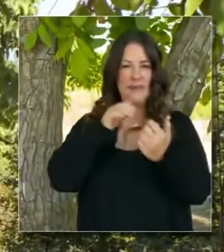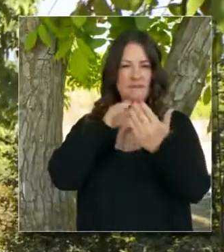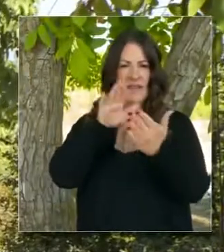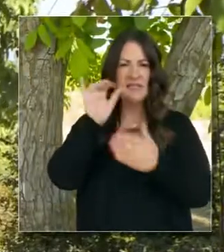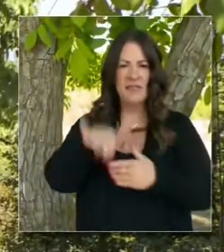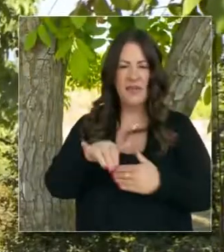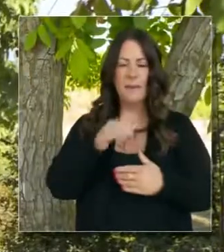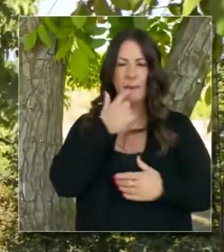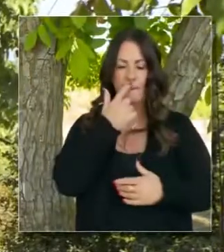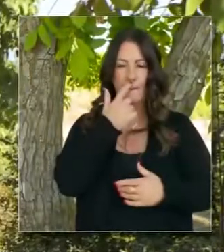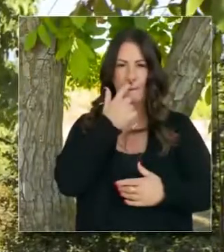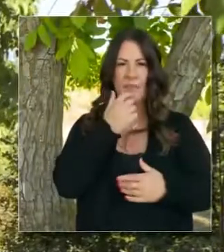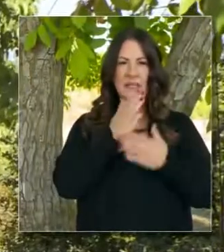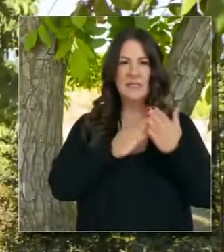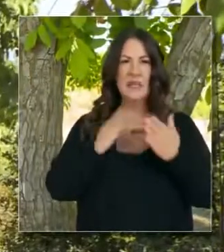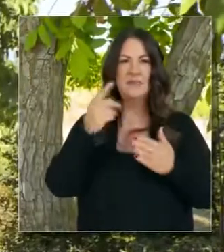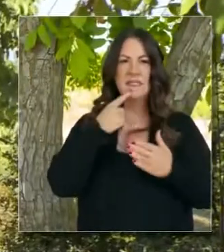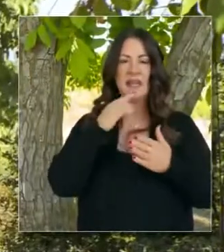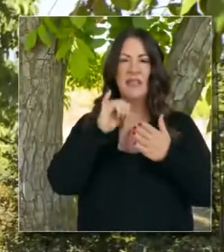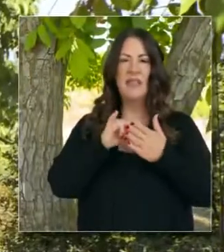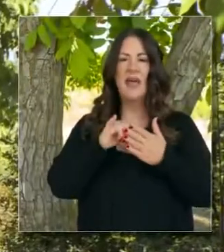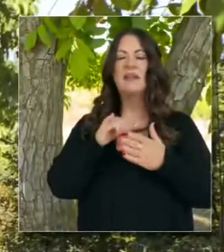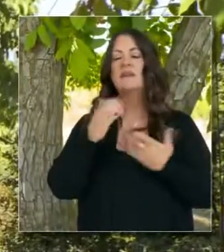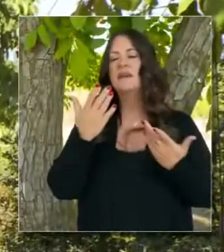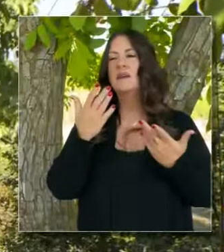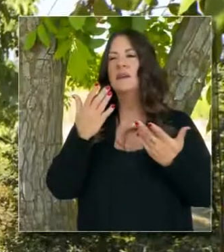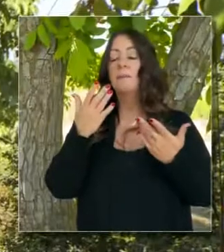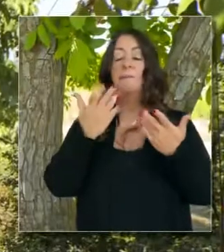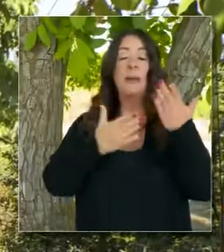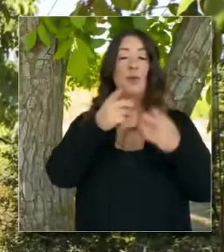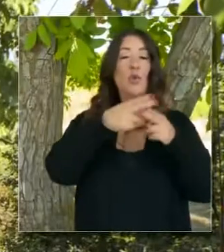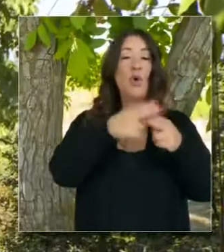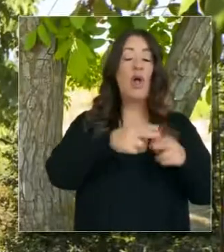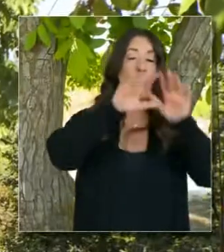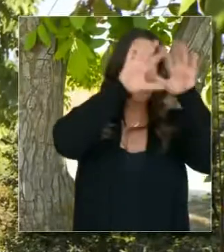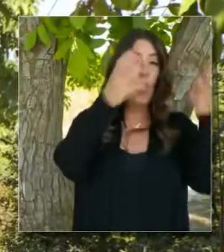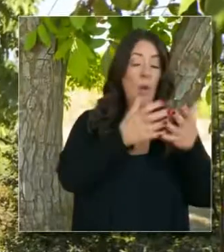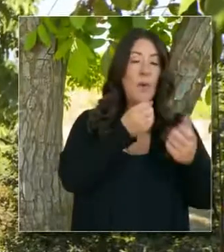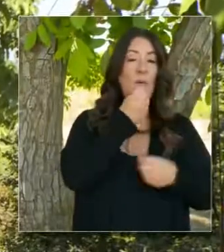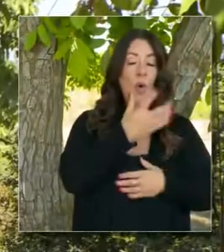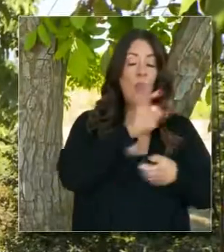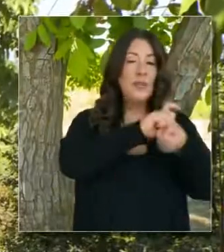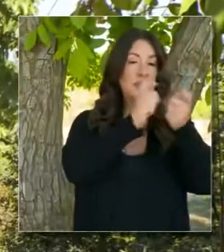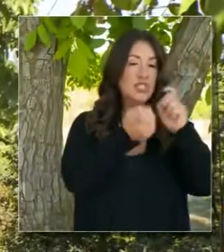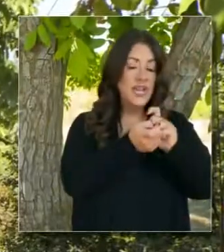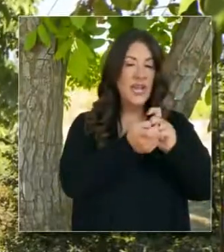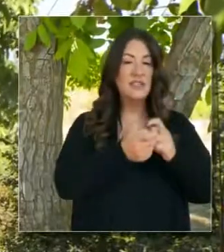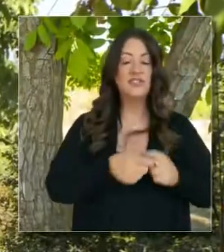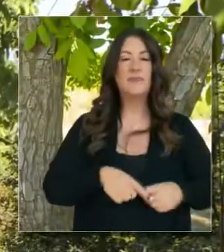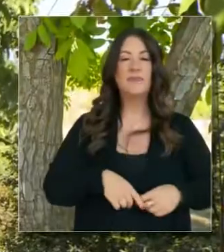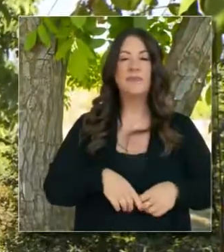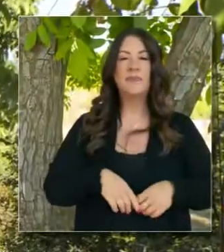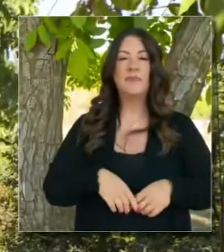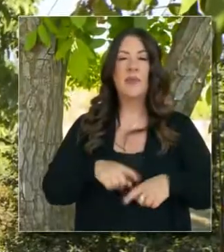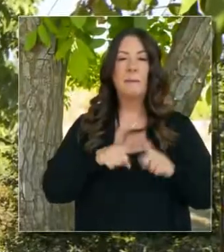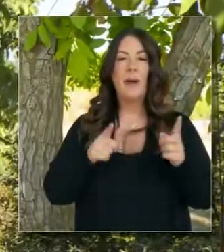esta urgencia climática. Algunos dicen que es cambio climático, otros dicen que es efecto de invernadero.